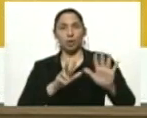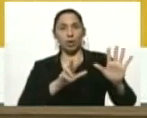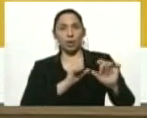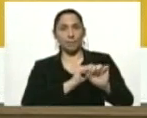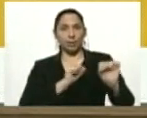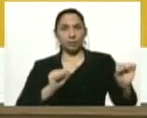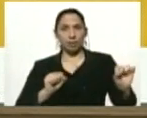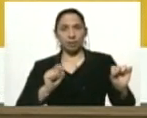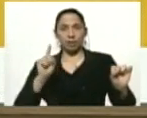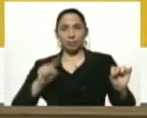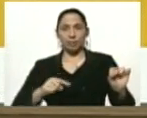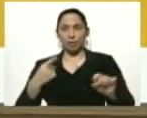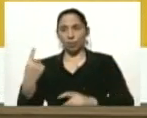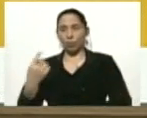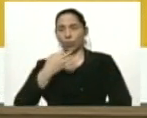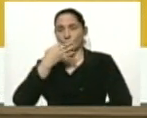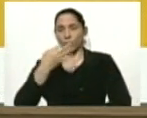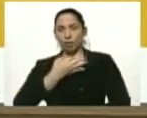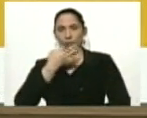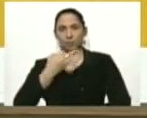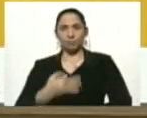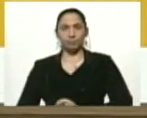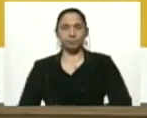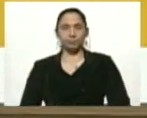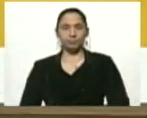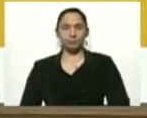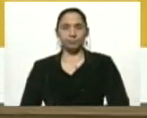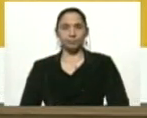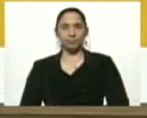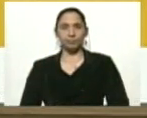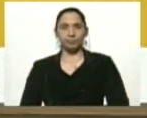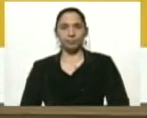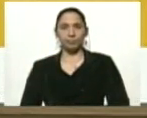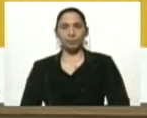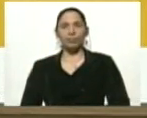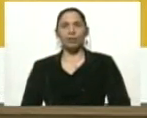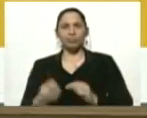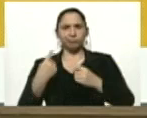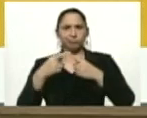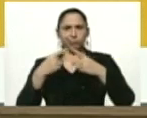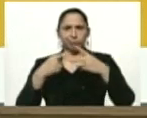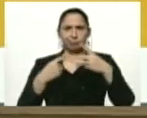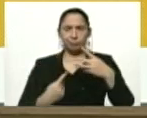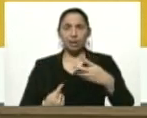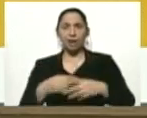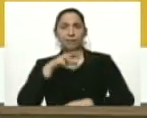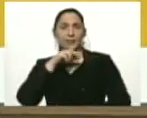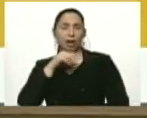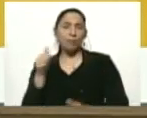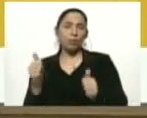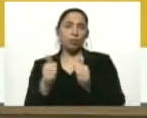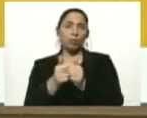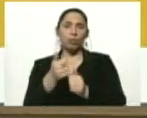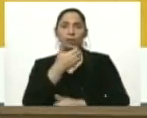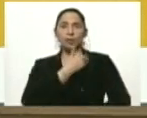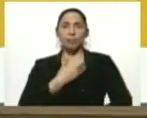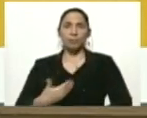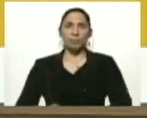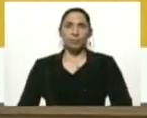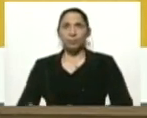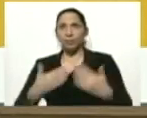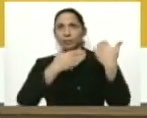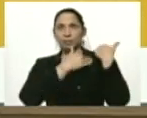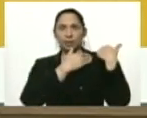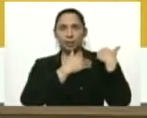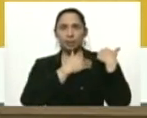mañana a 1 de la tarde. Las ferreterías. Hablamos con el representante, el presidente de la Cámara de Ferreterías del